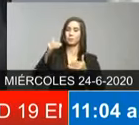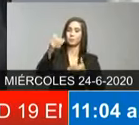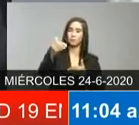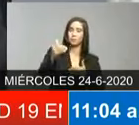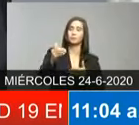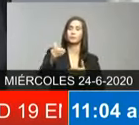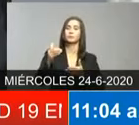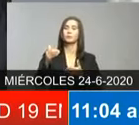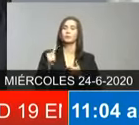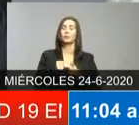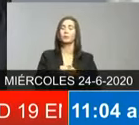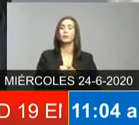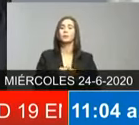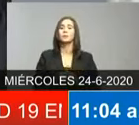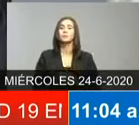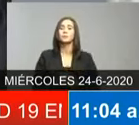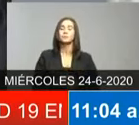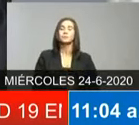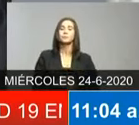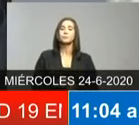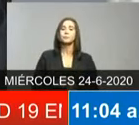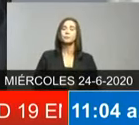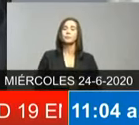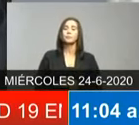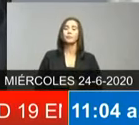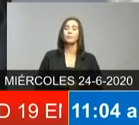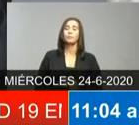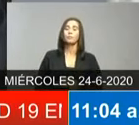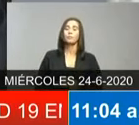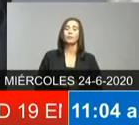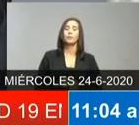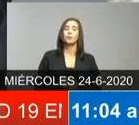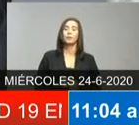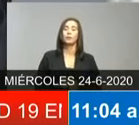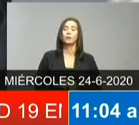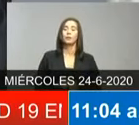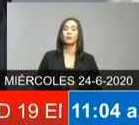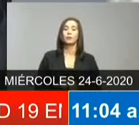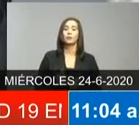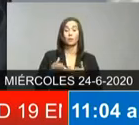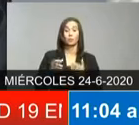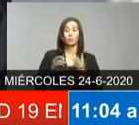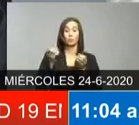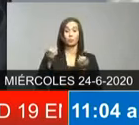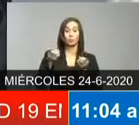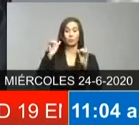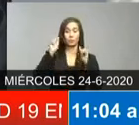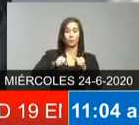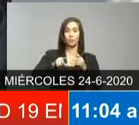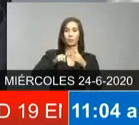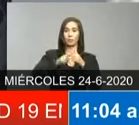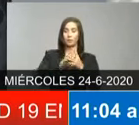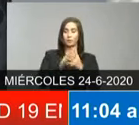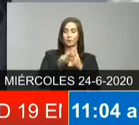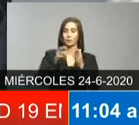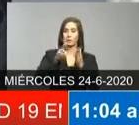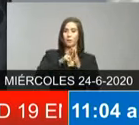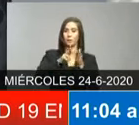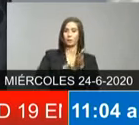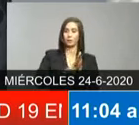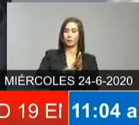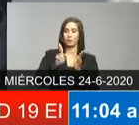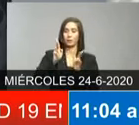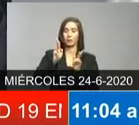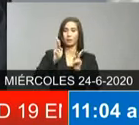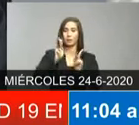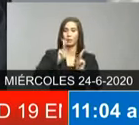manejar bajo un estricto protocolo las visitas que se van